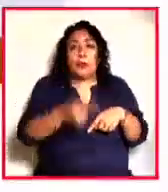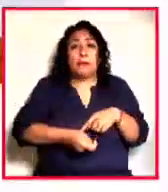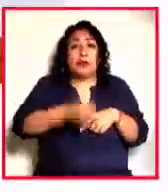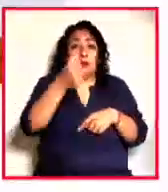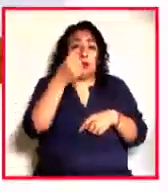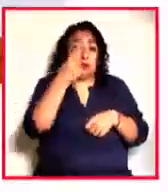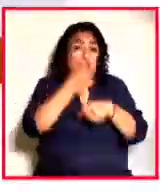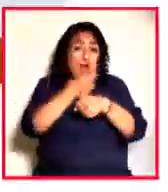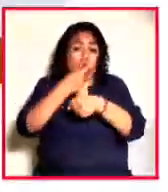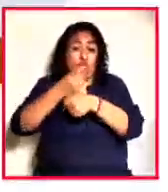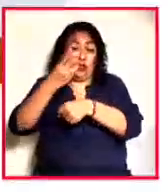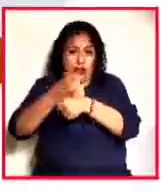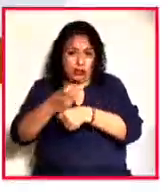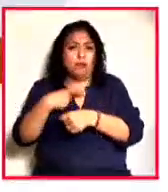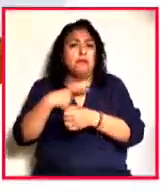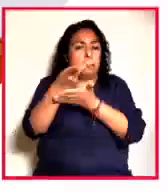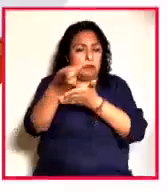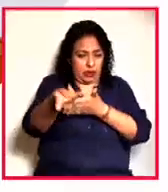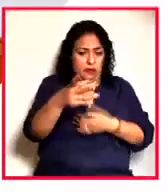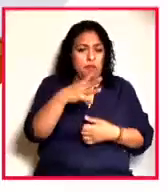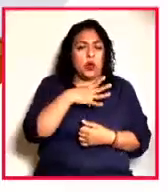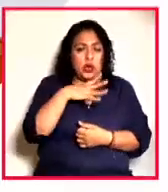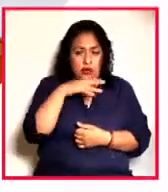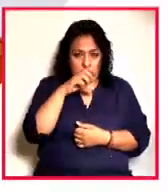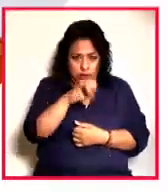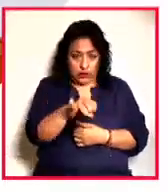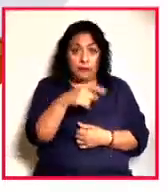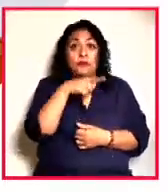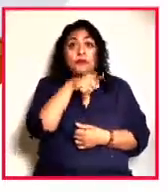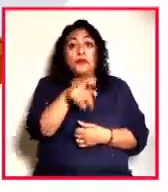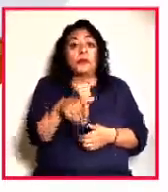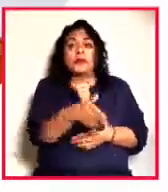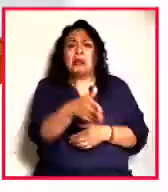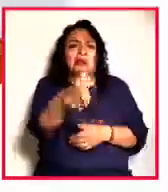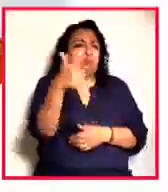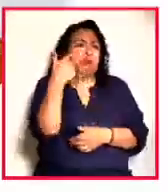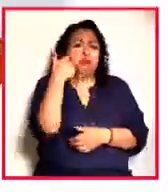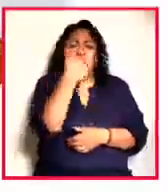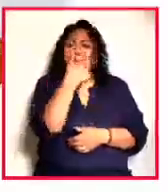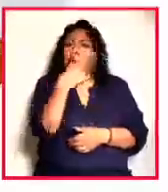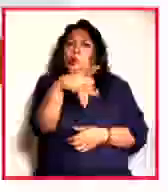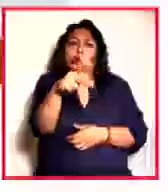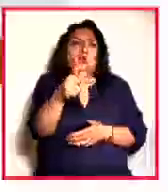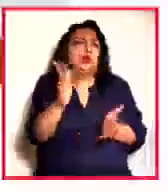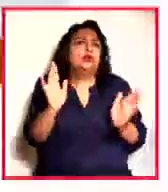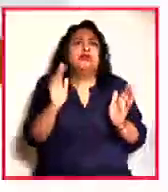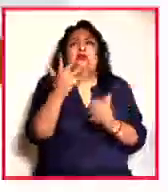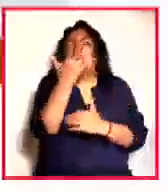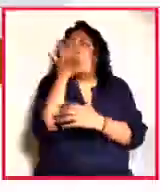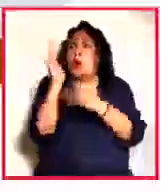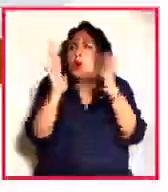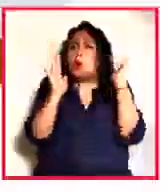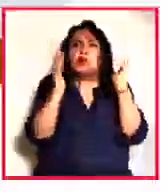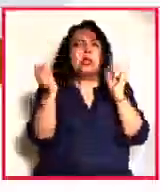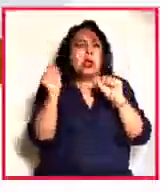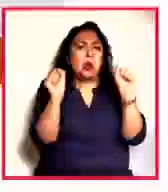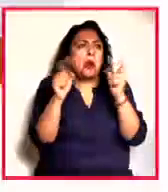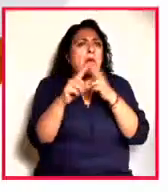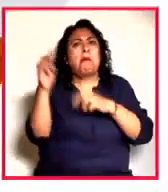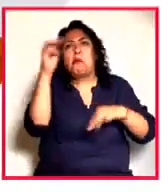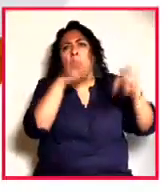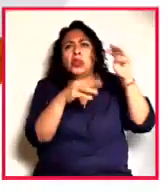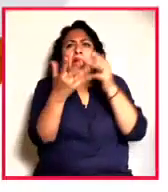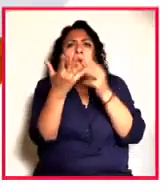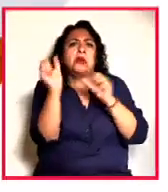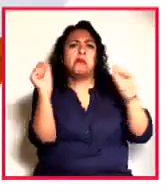lugares obtendrán un premio. La ruta es la que tú quieres, tú corres en el bosque, corres en el bosque, si quieres una montaña, una montaña.